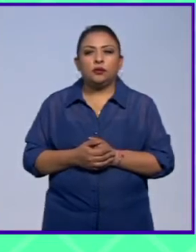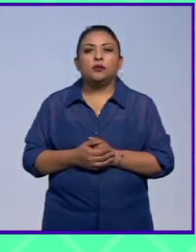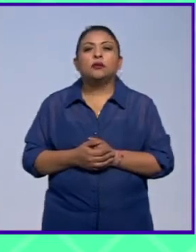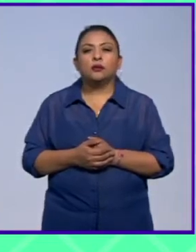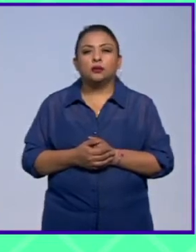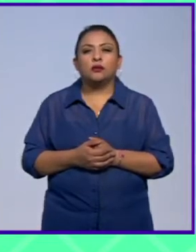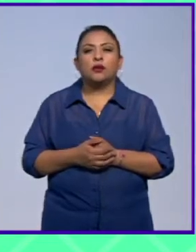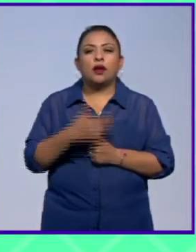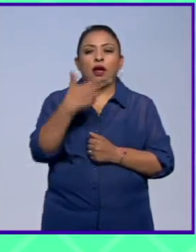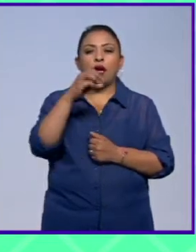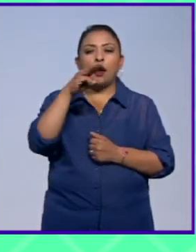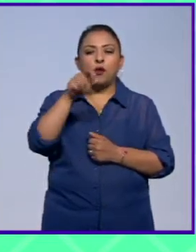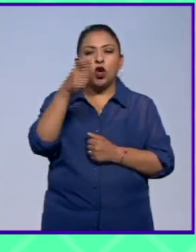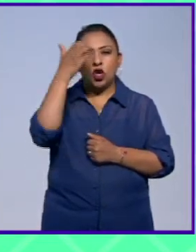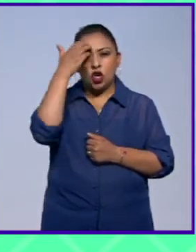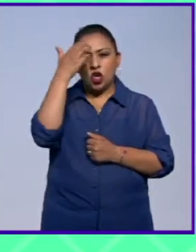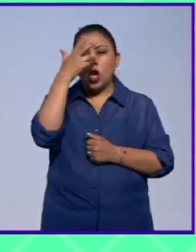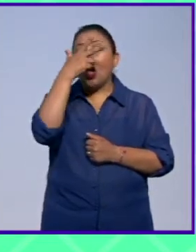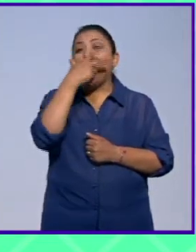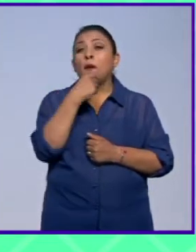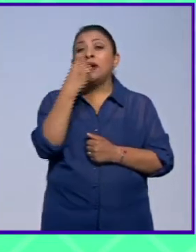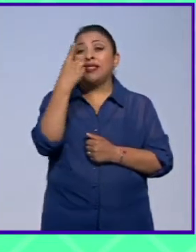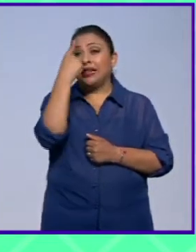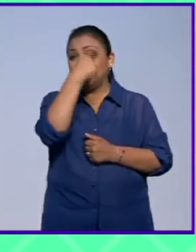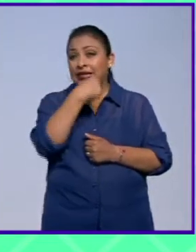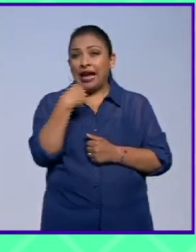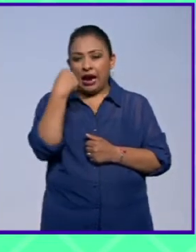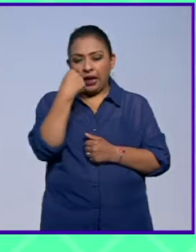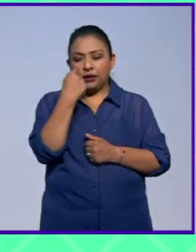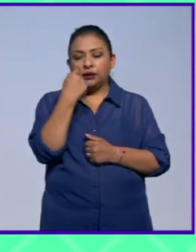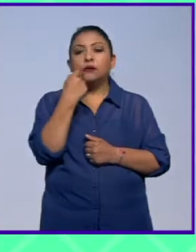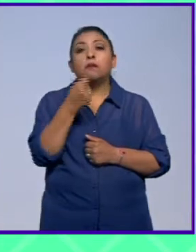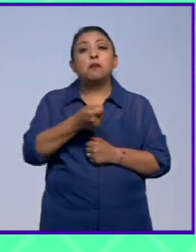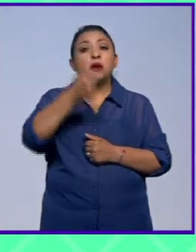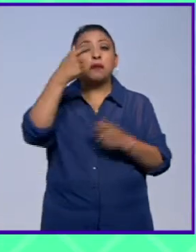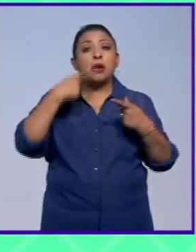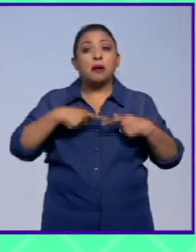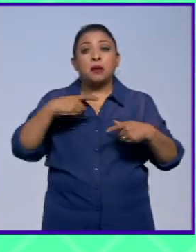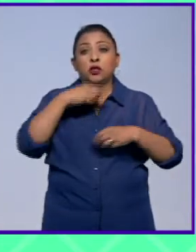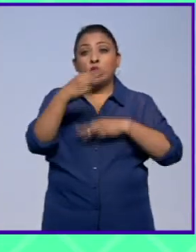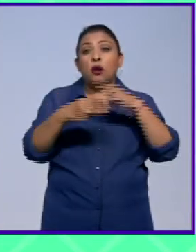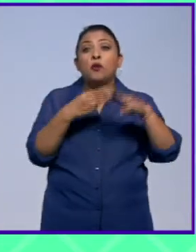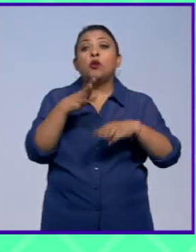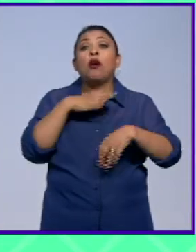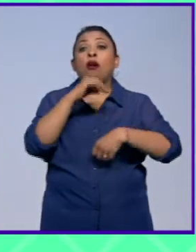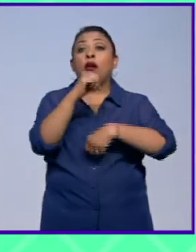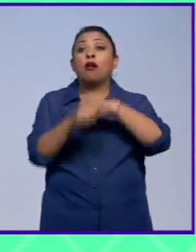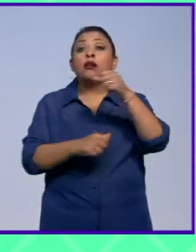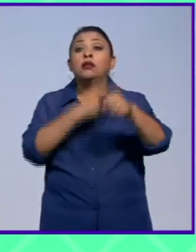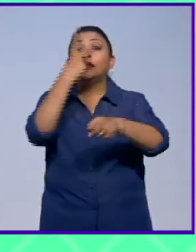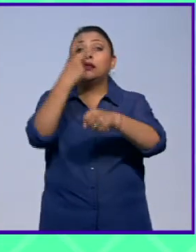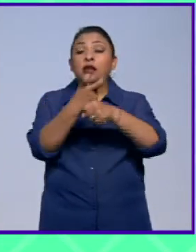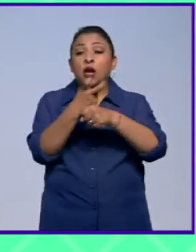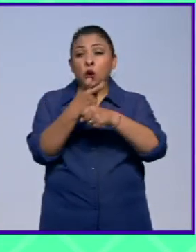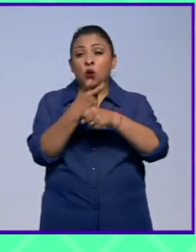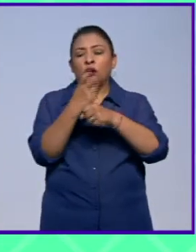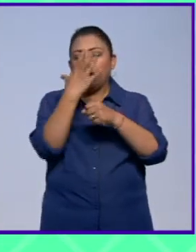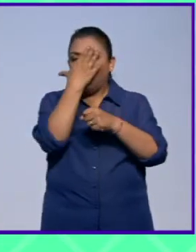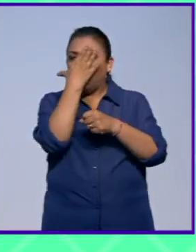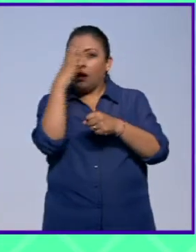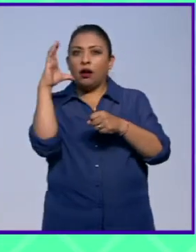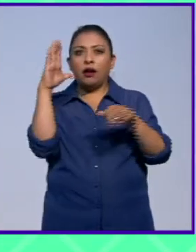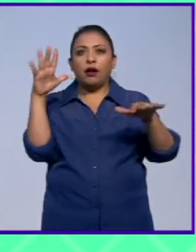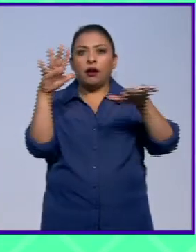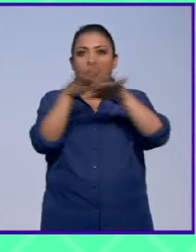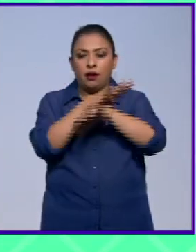Jerome Hammond conocido como el hombre de tres caras es la primera persona del mundo en someterse a una segunda cirugía de trasplante